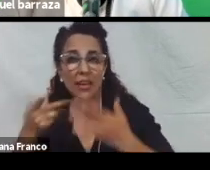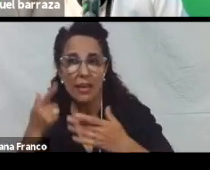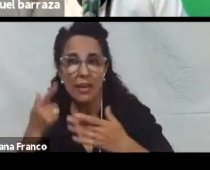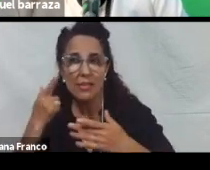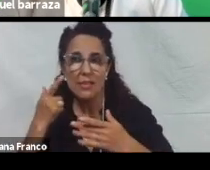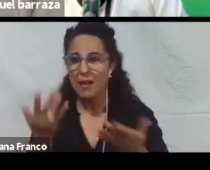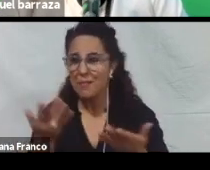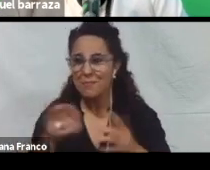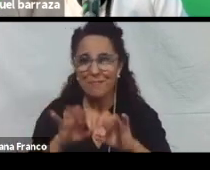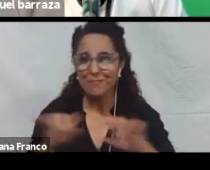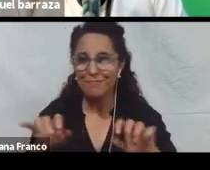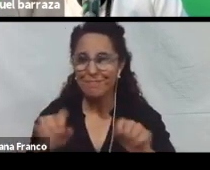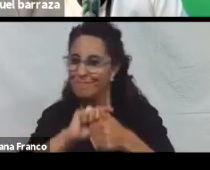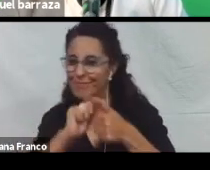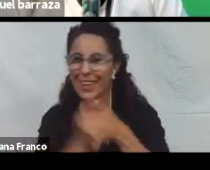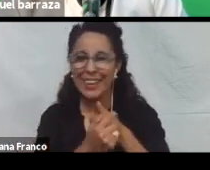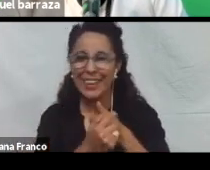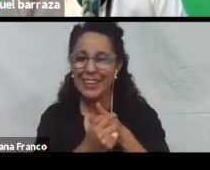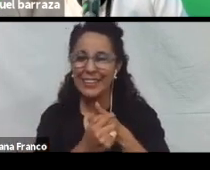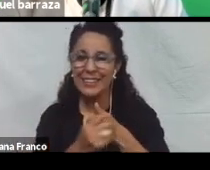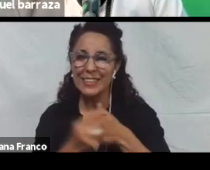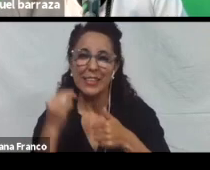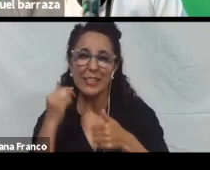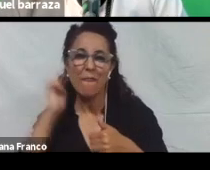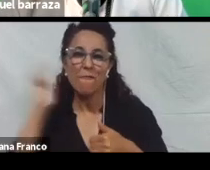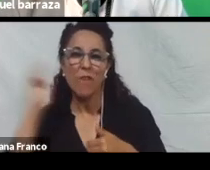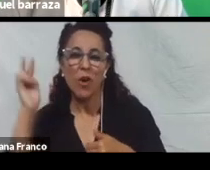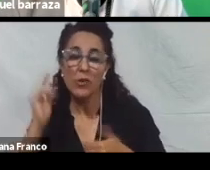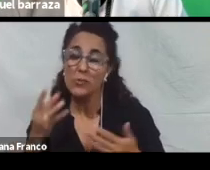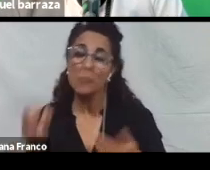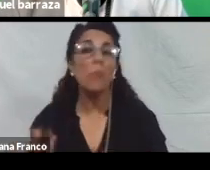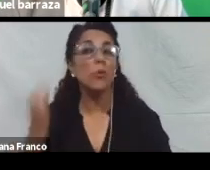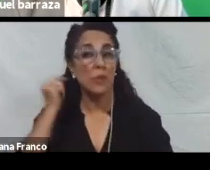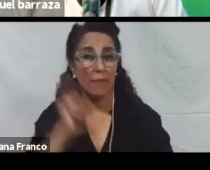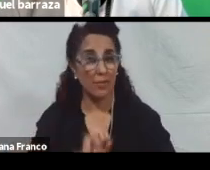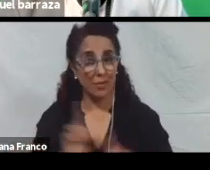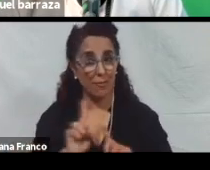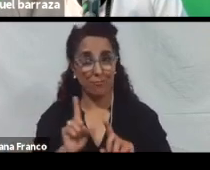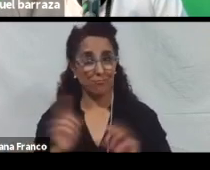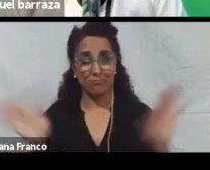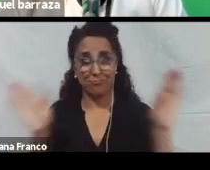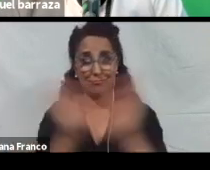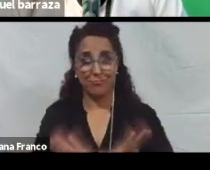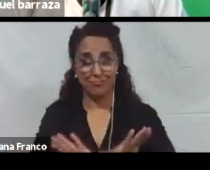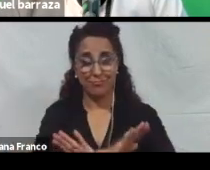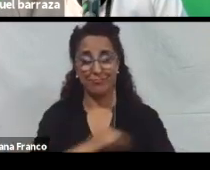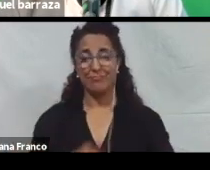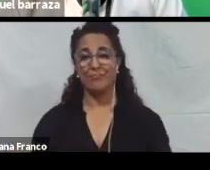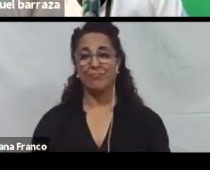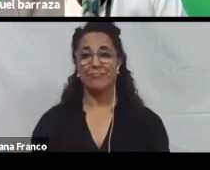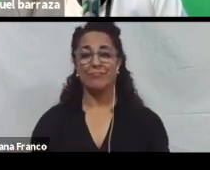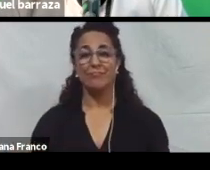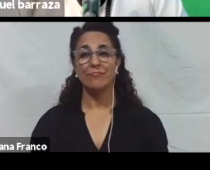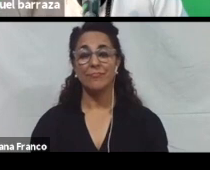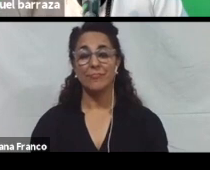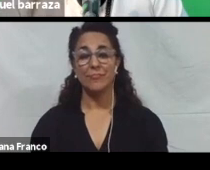está tomando nuestra voz. está escribiendo. Muchas veces. No está poniendo las palabras correctas. Y si nosotros nos guiamos.